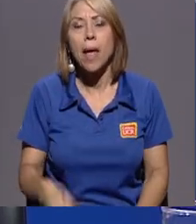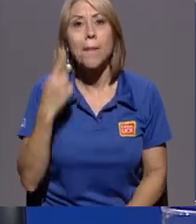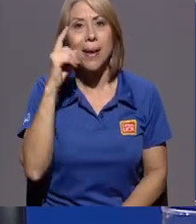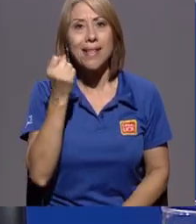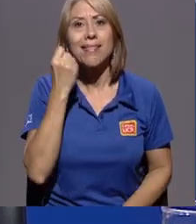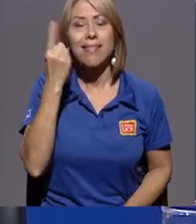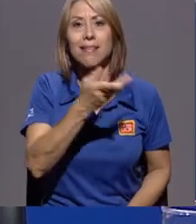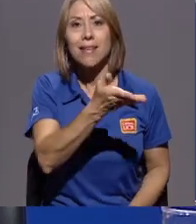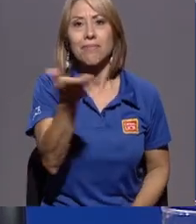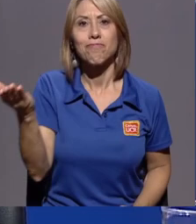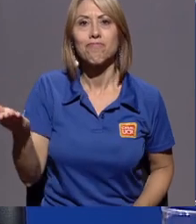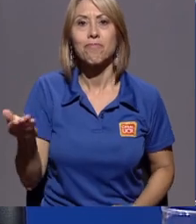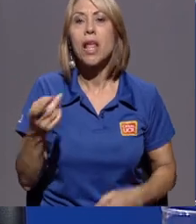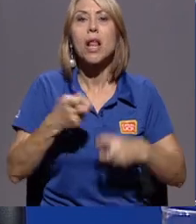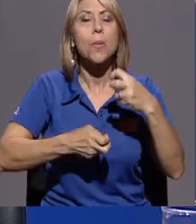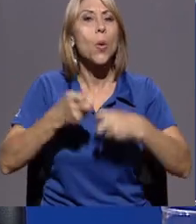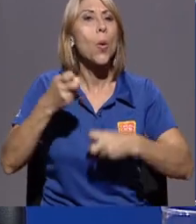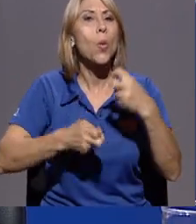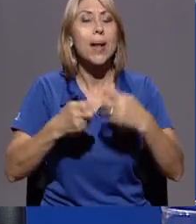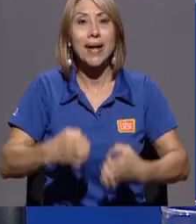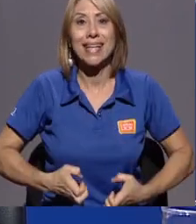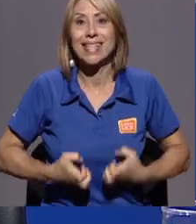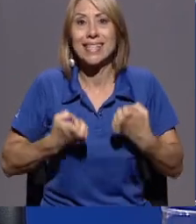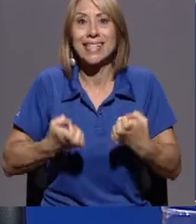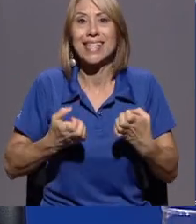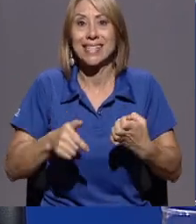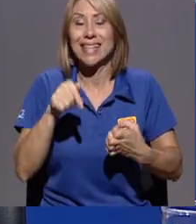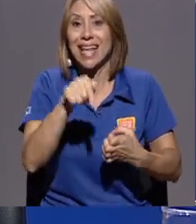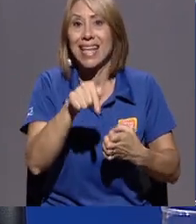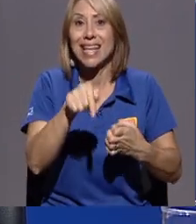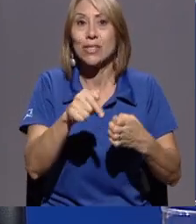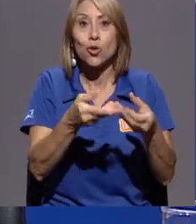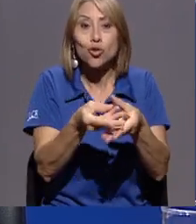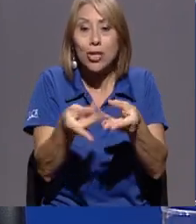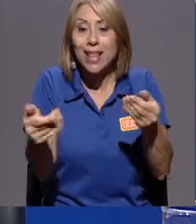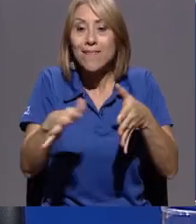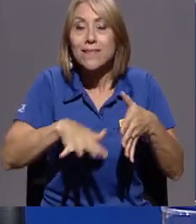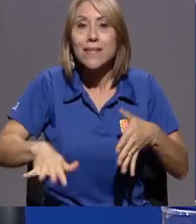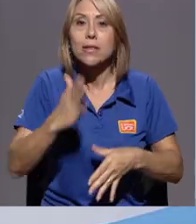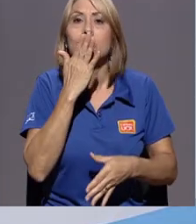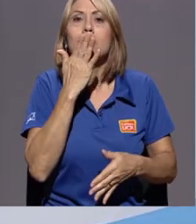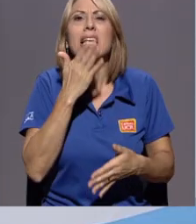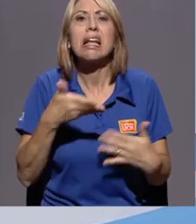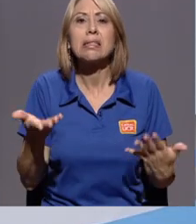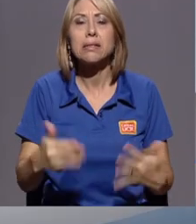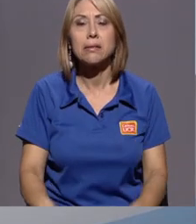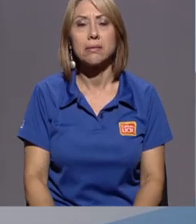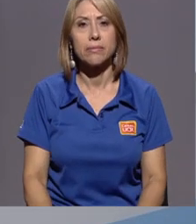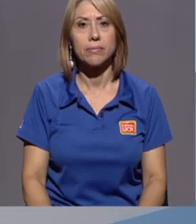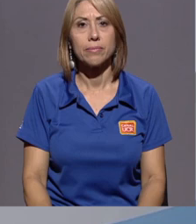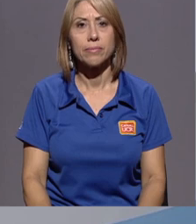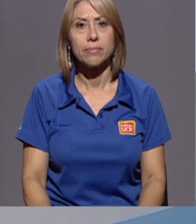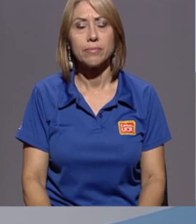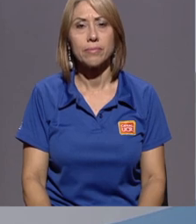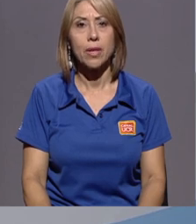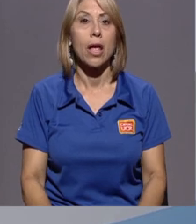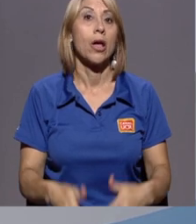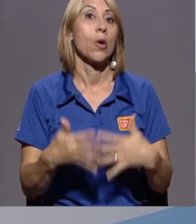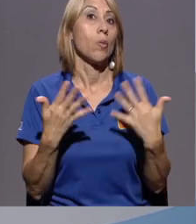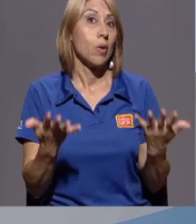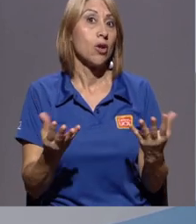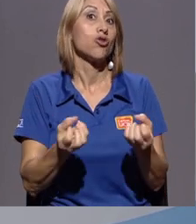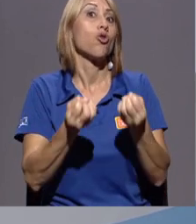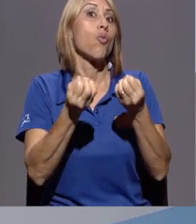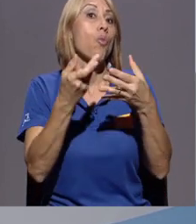entender por nuestro público. ¿Cuál es el problema que existe en estos territorios indígenas? Bueno, son un conjunto de